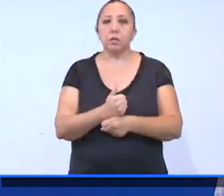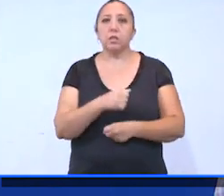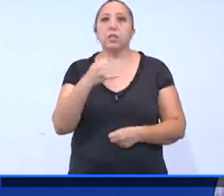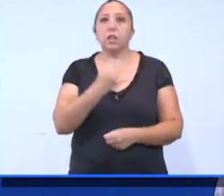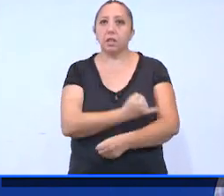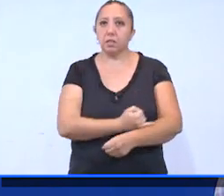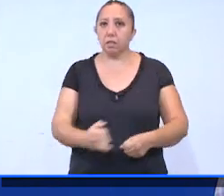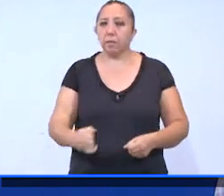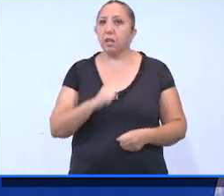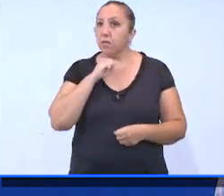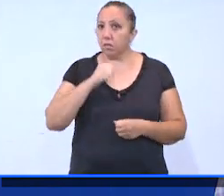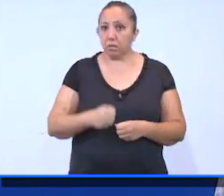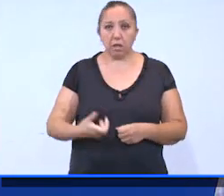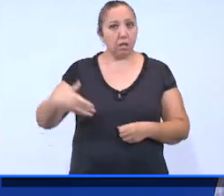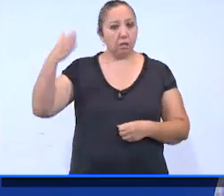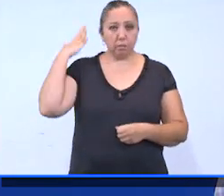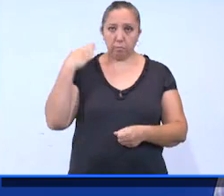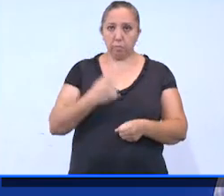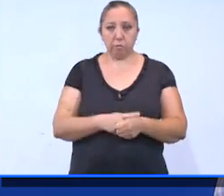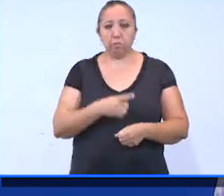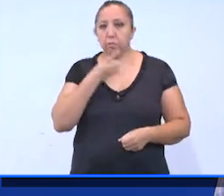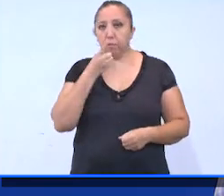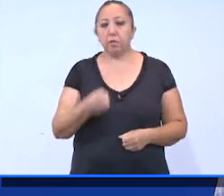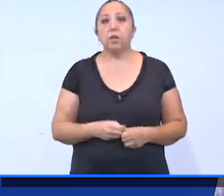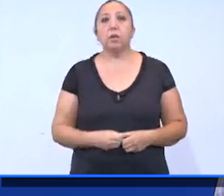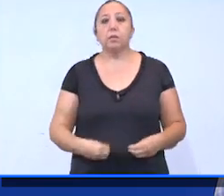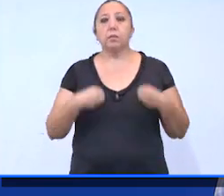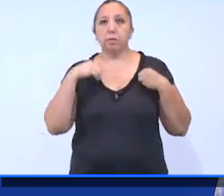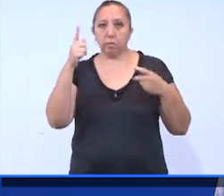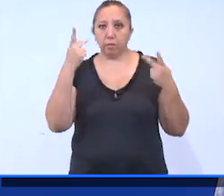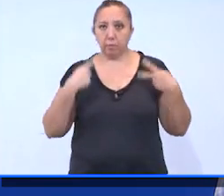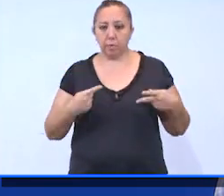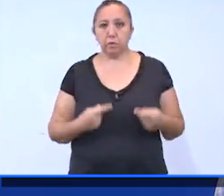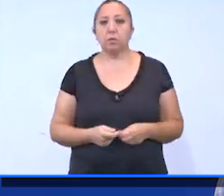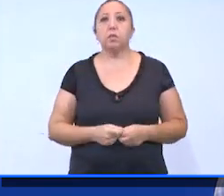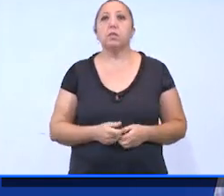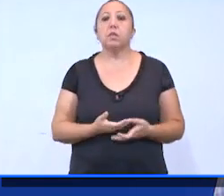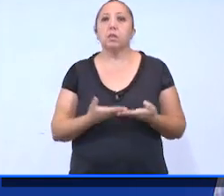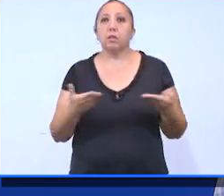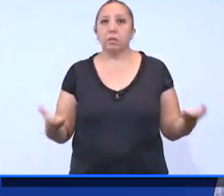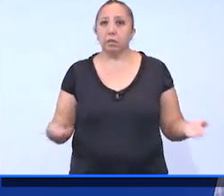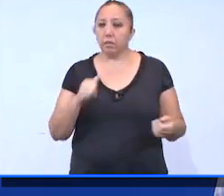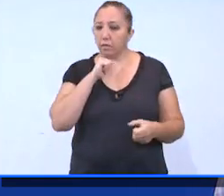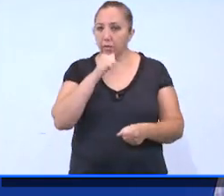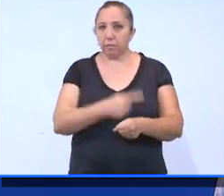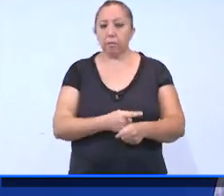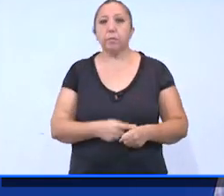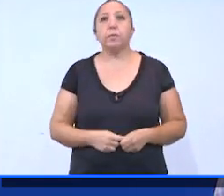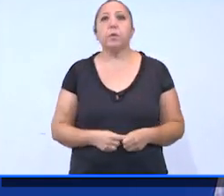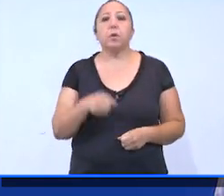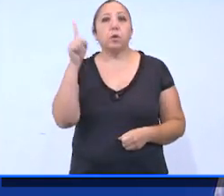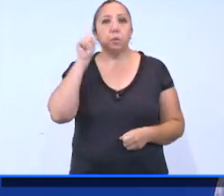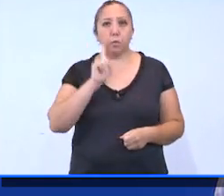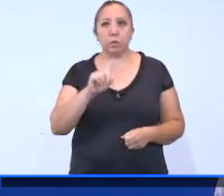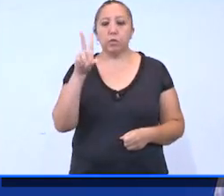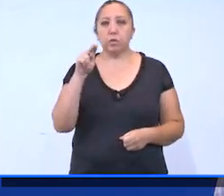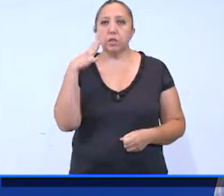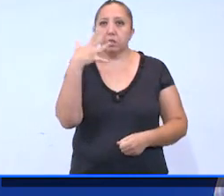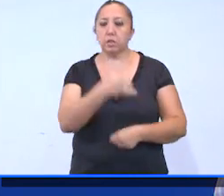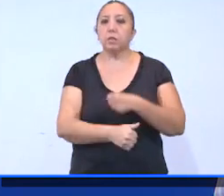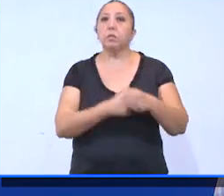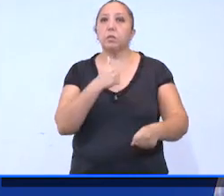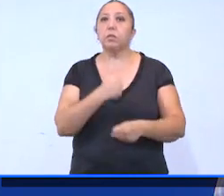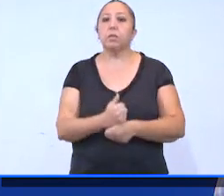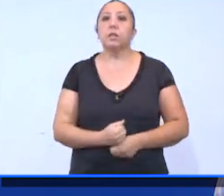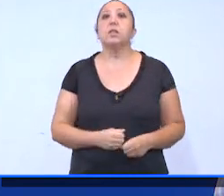Isamal, sin antecedentes de enfermedades. Convivía con un contacto, hasta el momento asintomático. Una mujer de 85 años